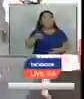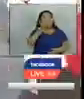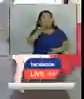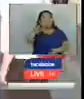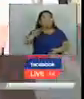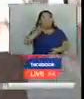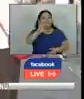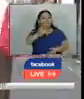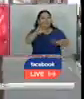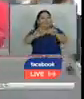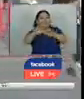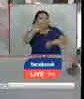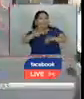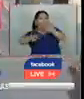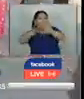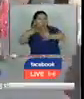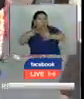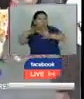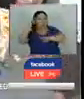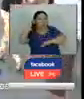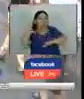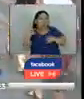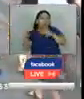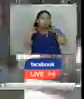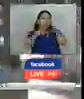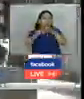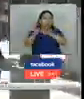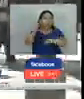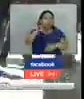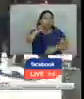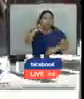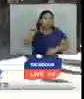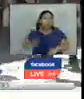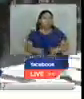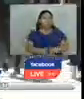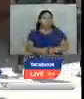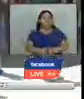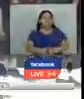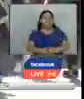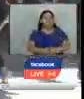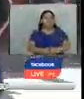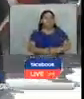,457 mujeres en su mayoría de los 30 años en adelante